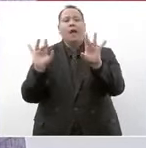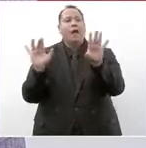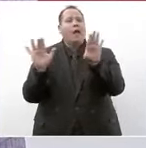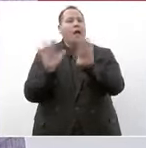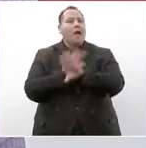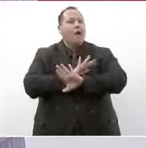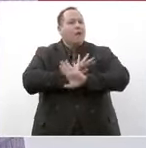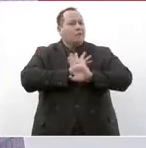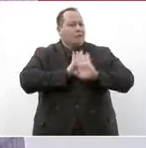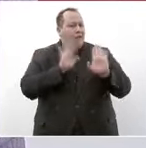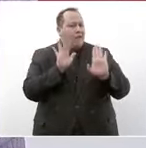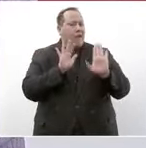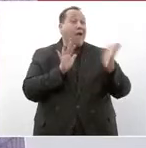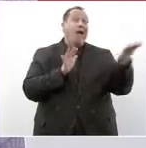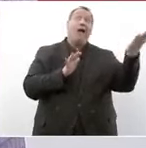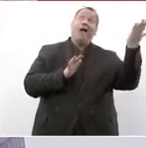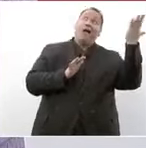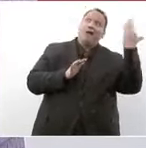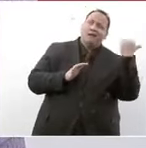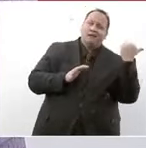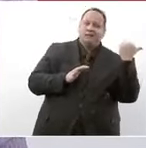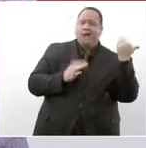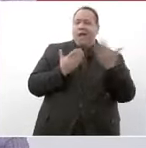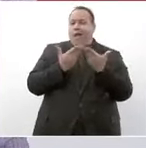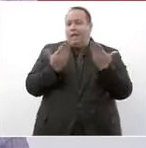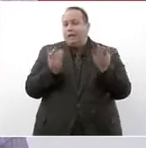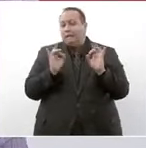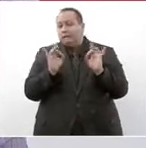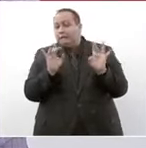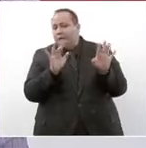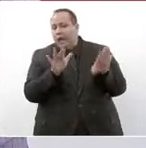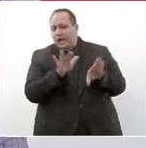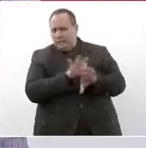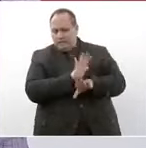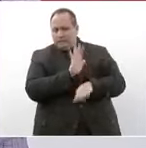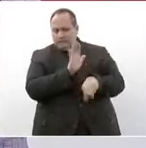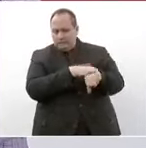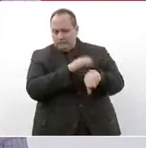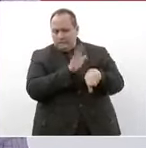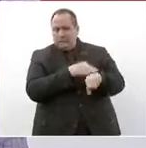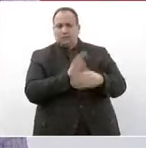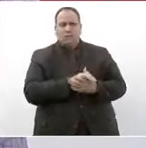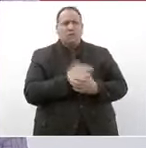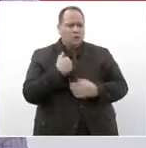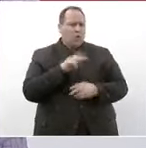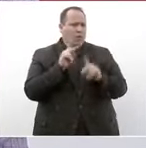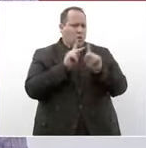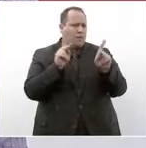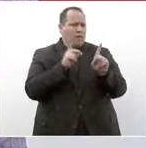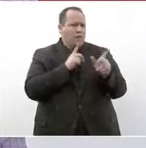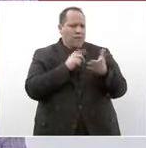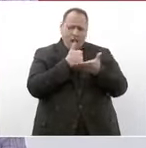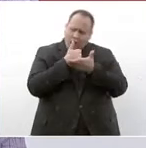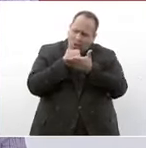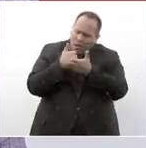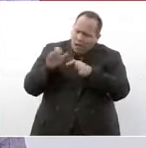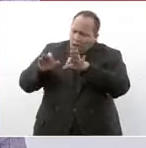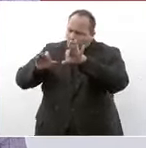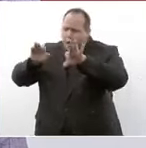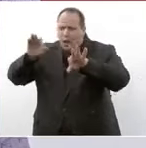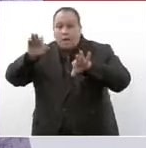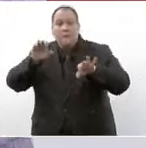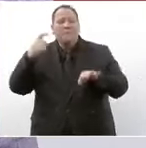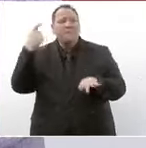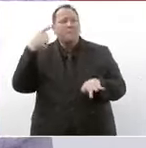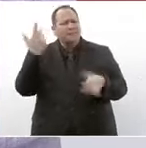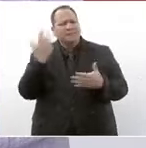prevalecía es otra realidad y necesitamos todos ayudar para